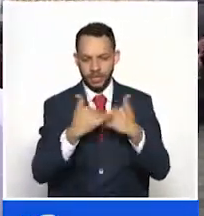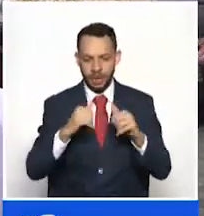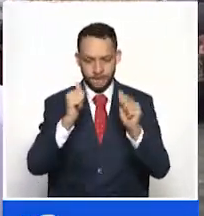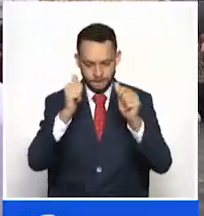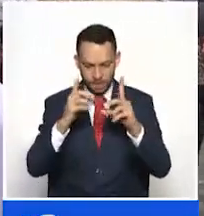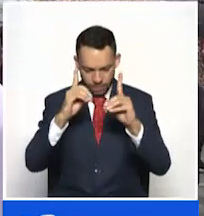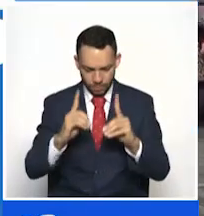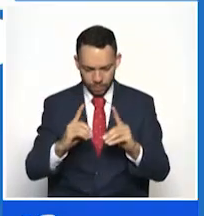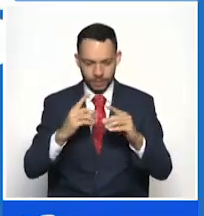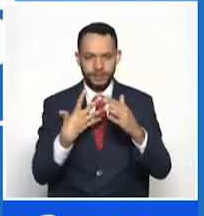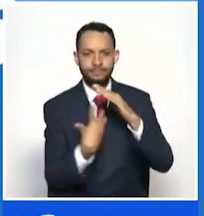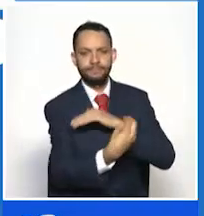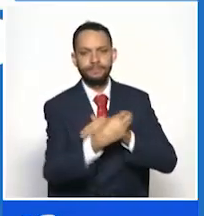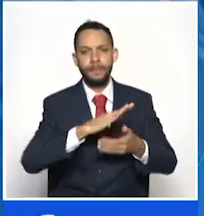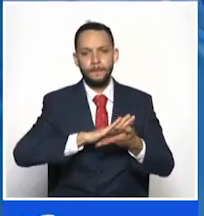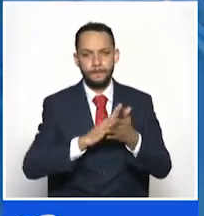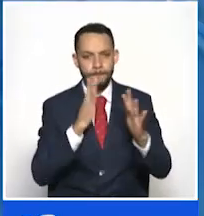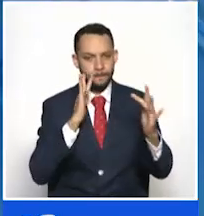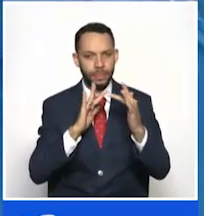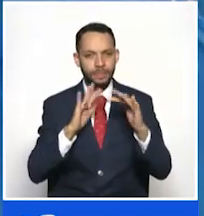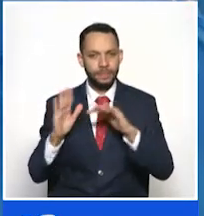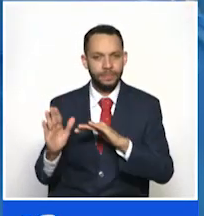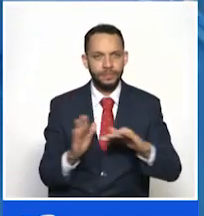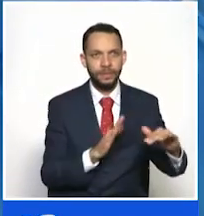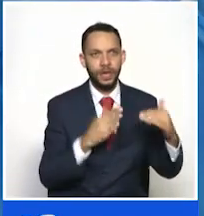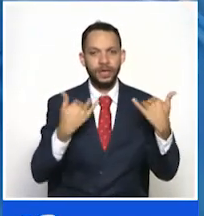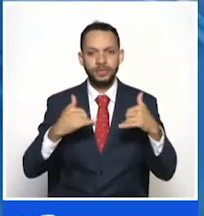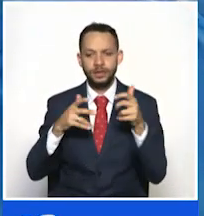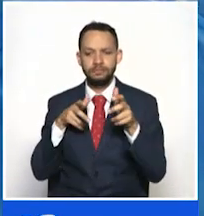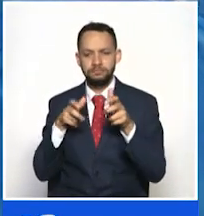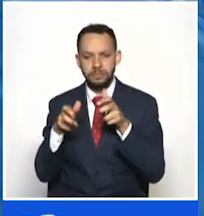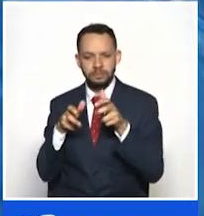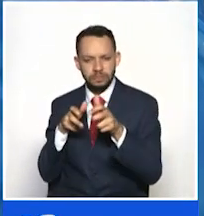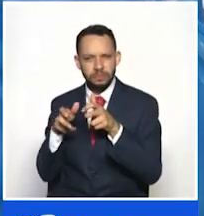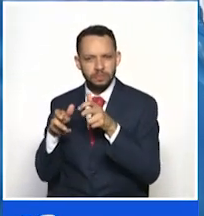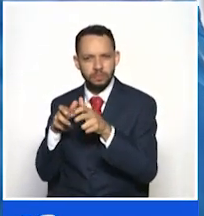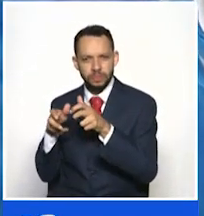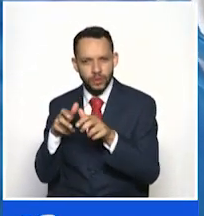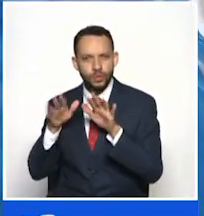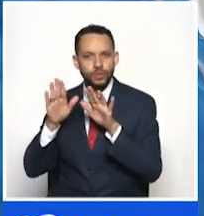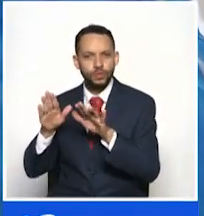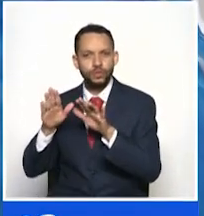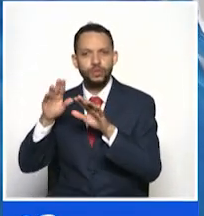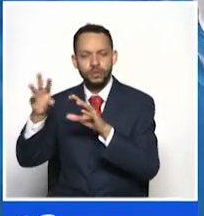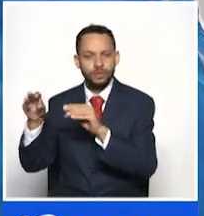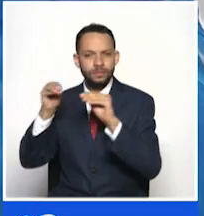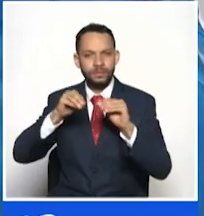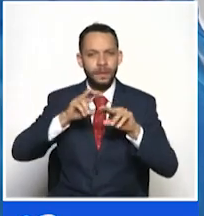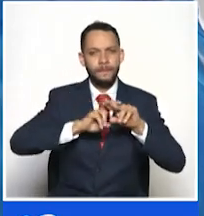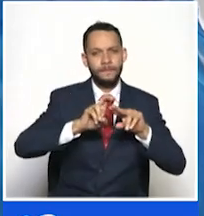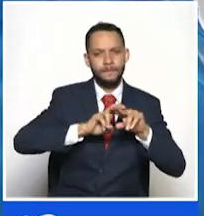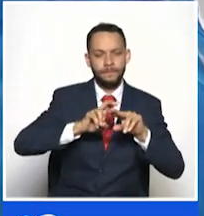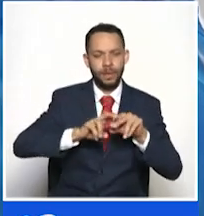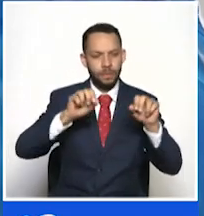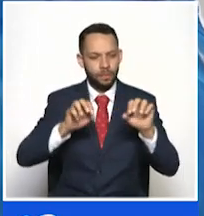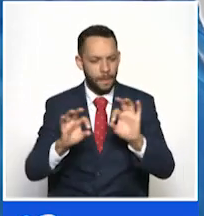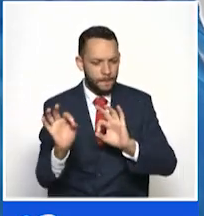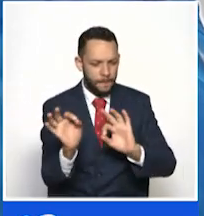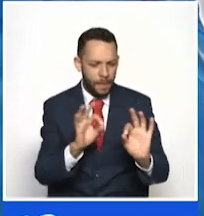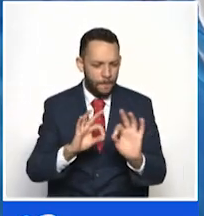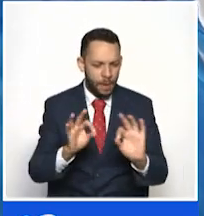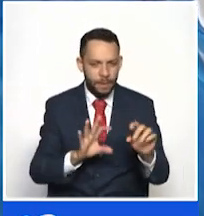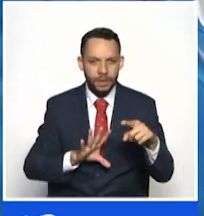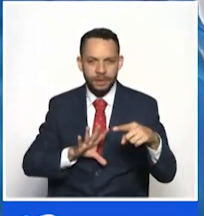pacífica. Ya llegó la vacuna Janssen de los laboratorios Johnson & Johnson a Manizales. El modelo de agendamiento